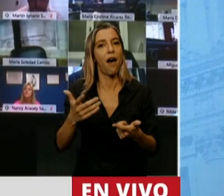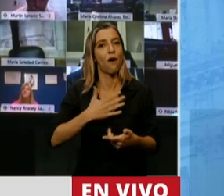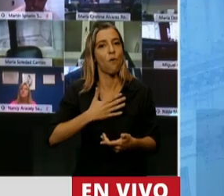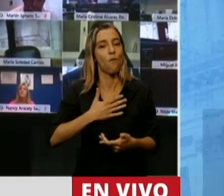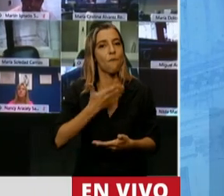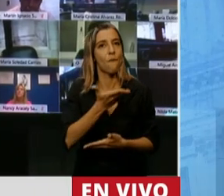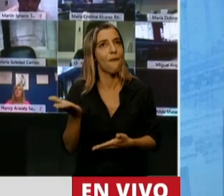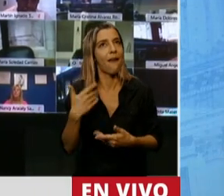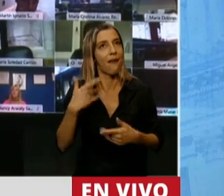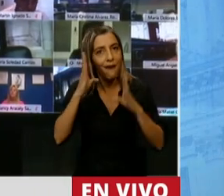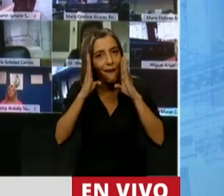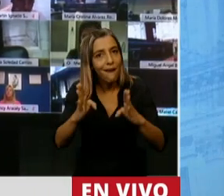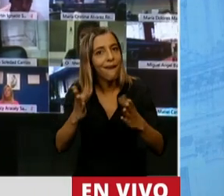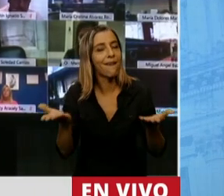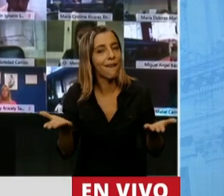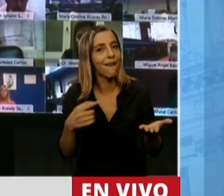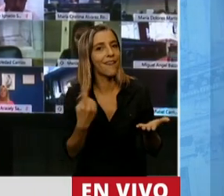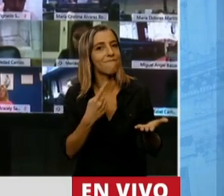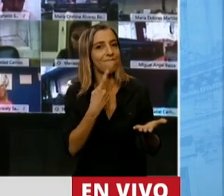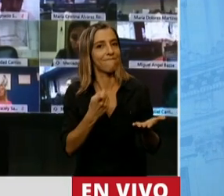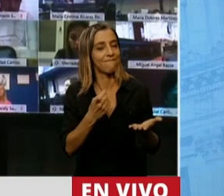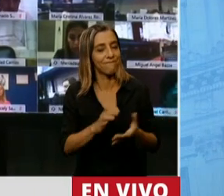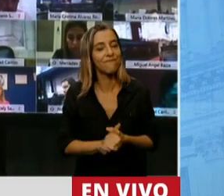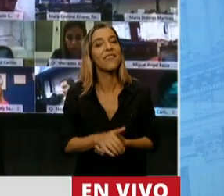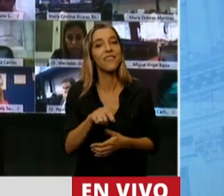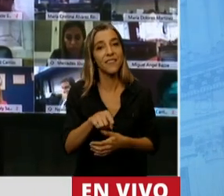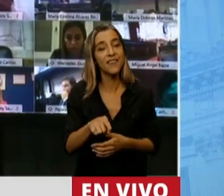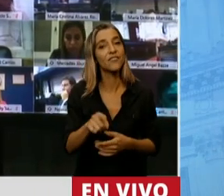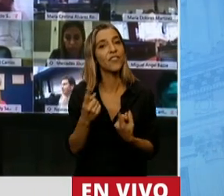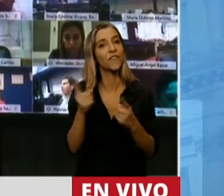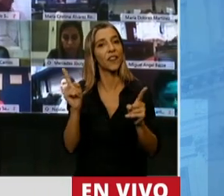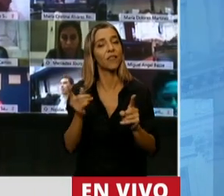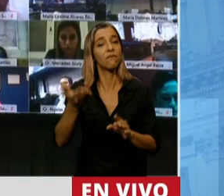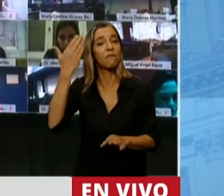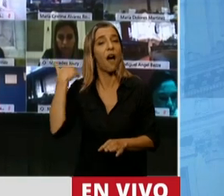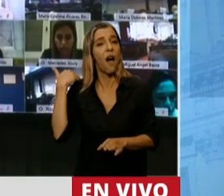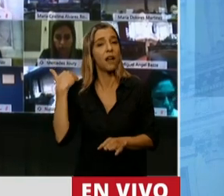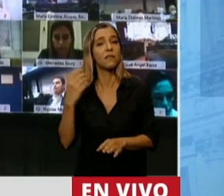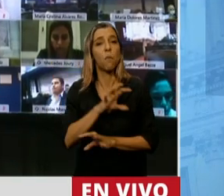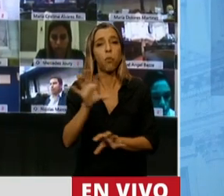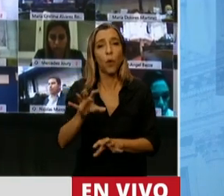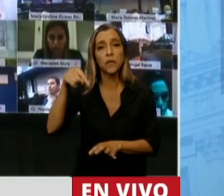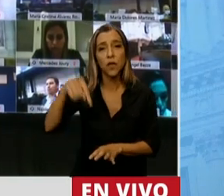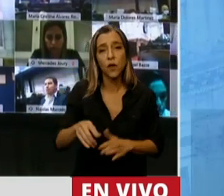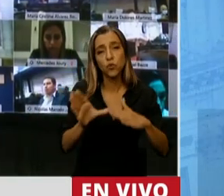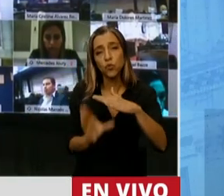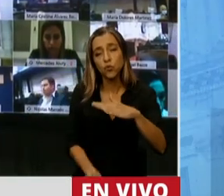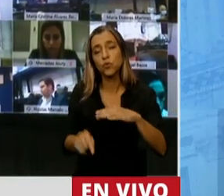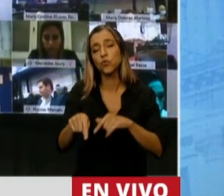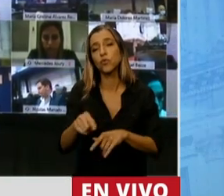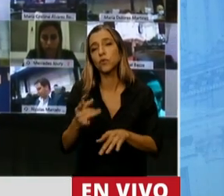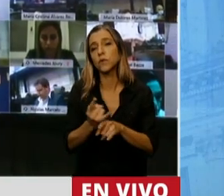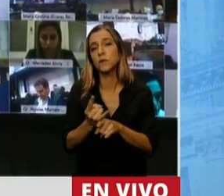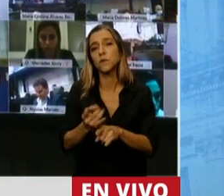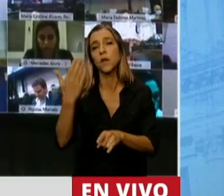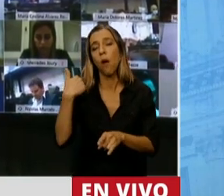sí una diferencia entre cómo nos trataban a las provincias patagónicas hasta hace un año atrás y